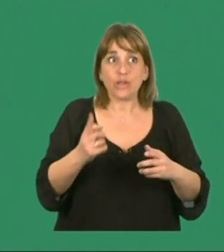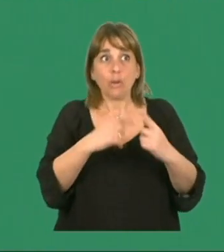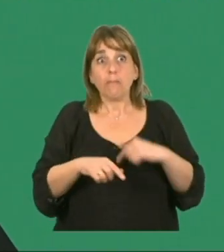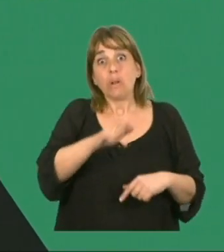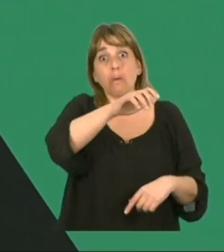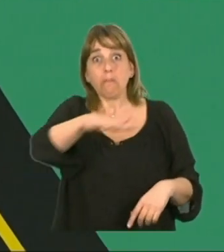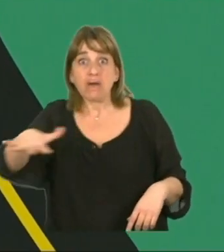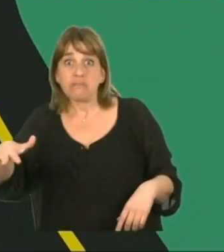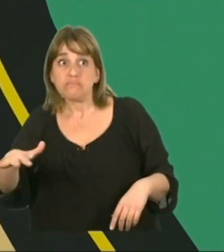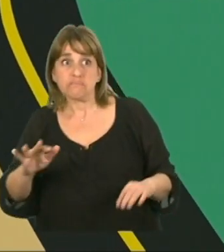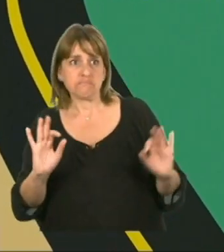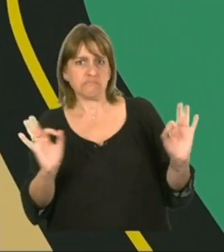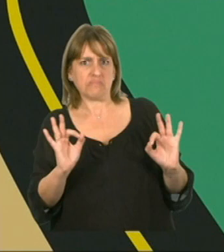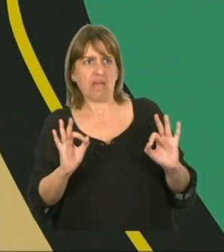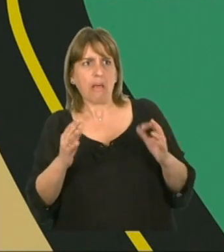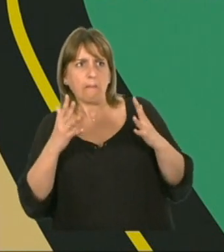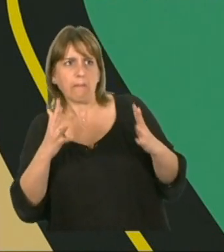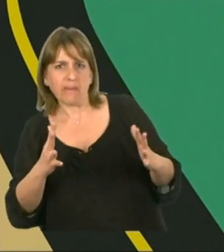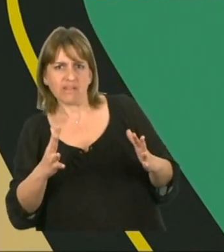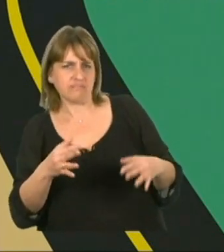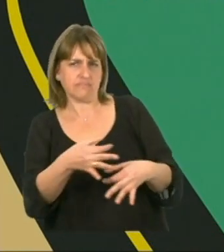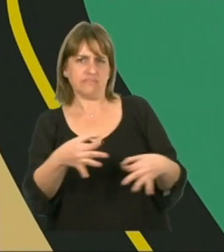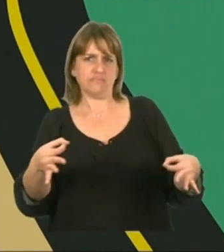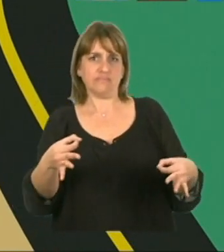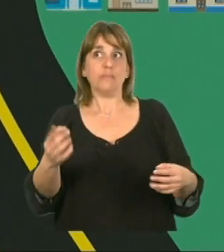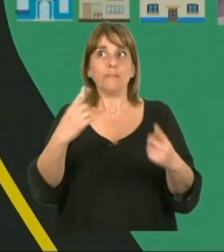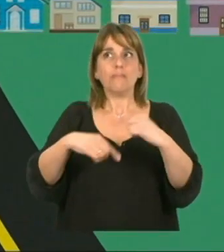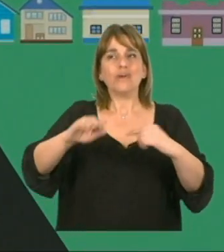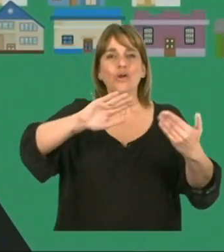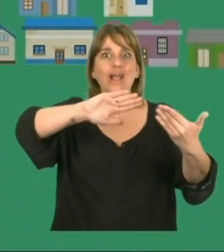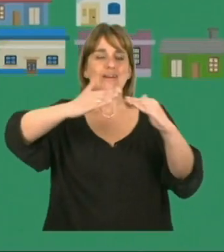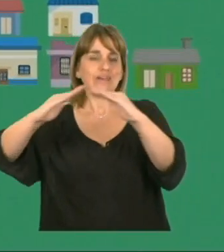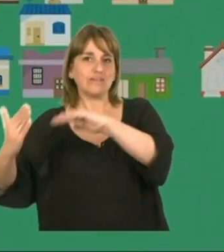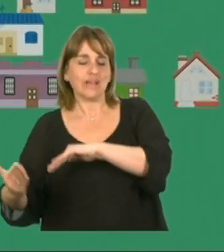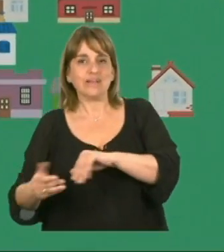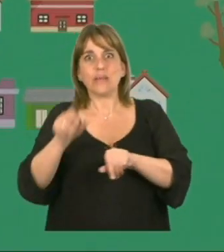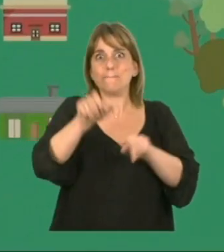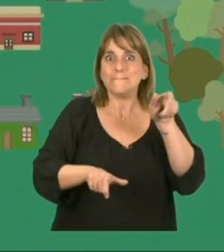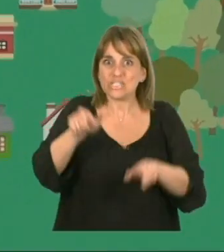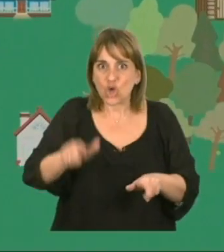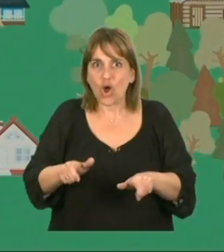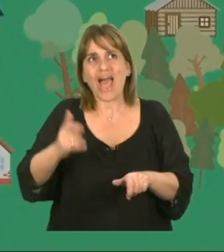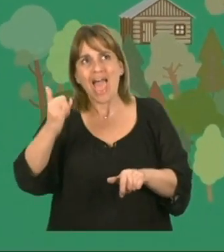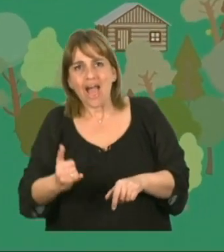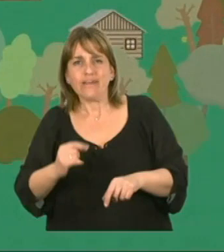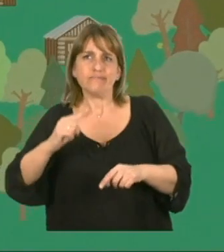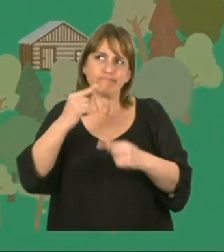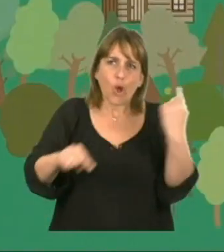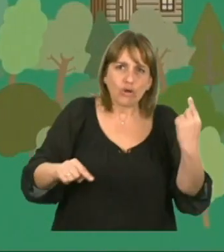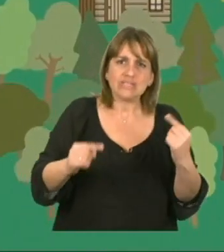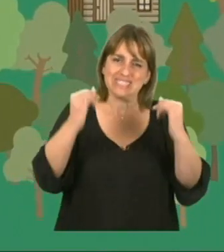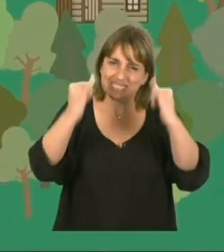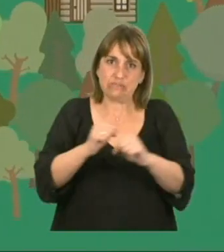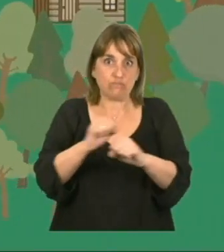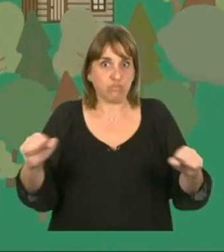mar, no constituye un riesgo, porque no hay nada expuesto ni vulnerable. Pero si pasa por una zona poblada expuesta, donde hay vulnerabilidad, sí se